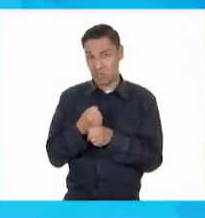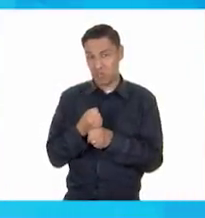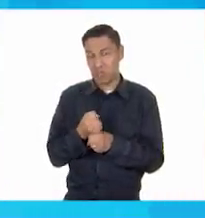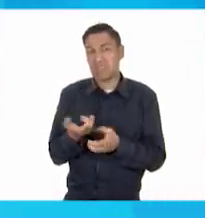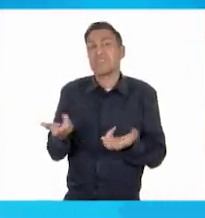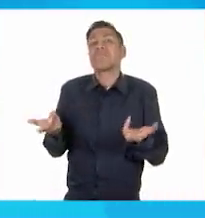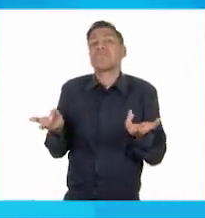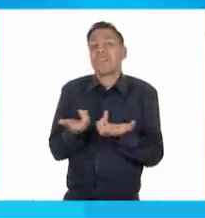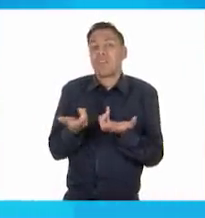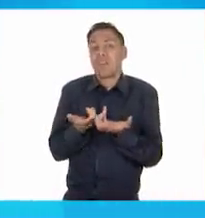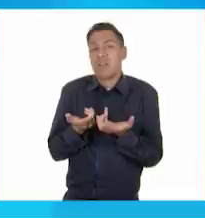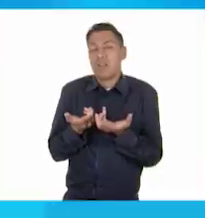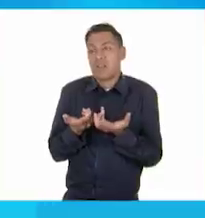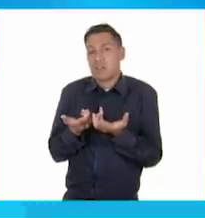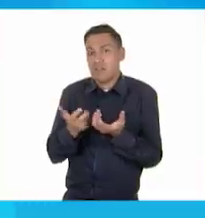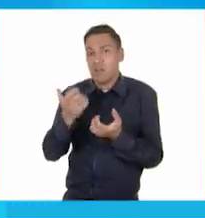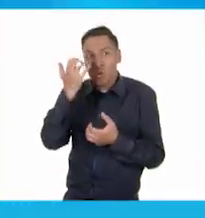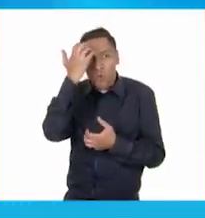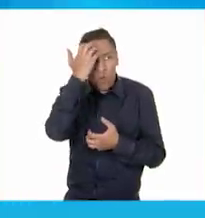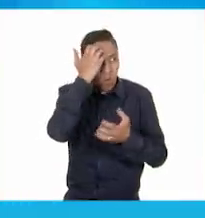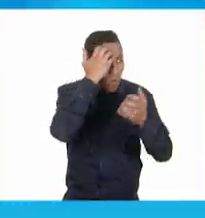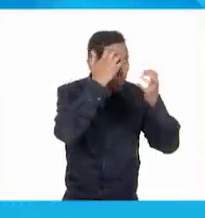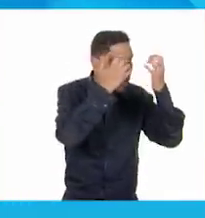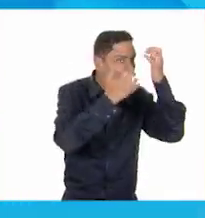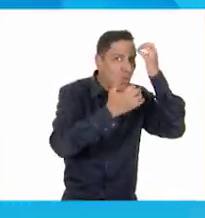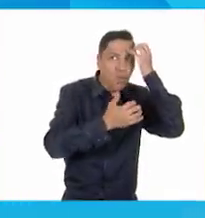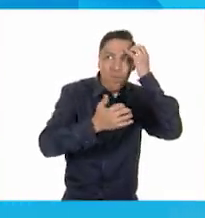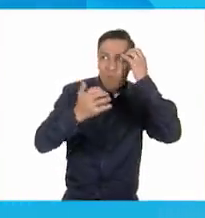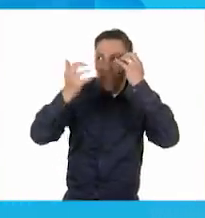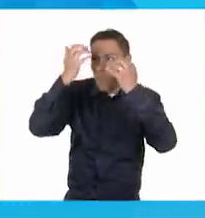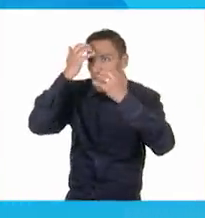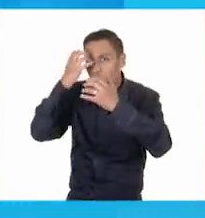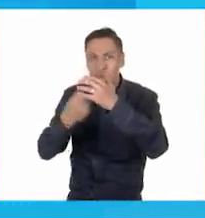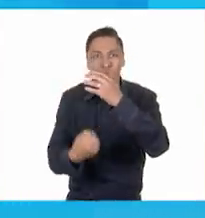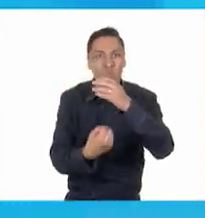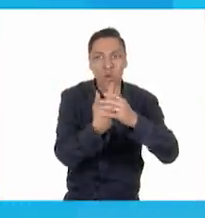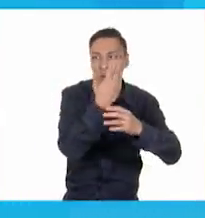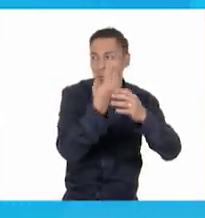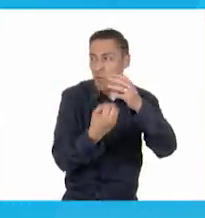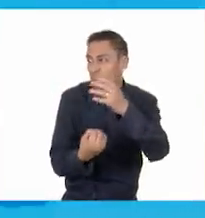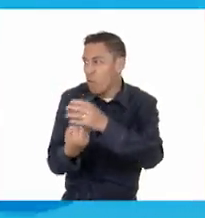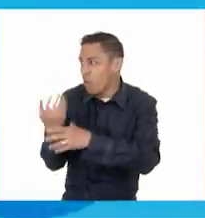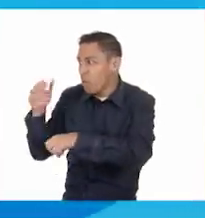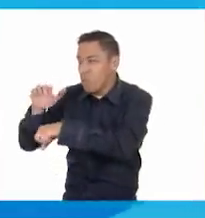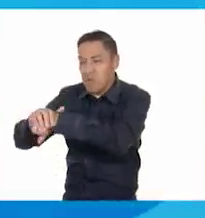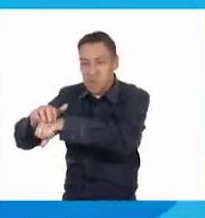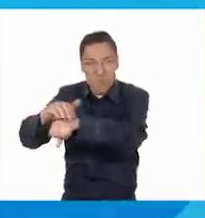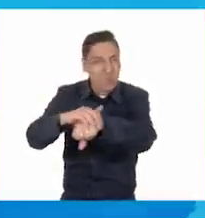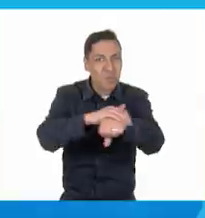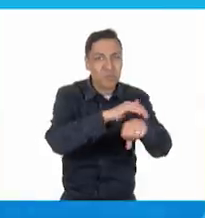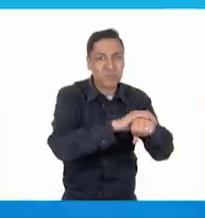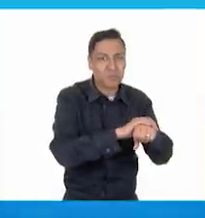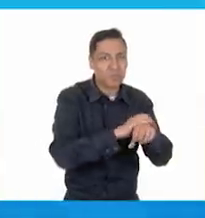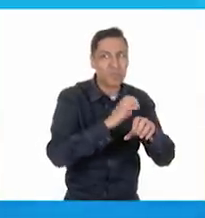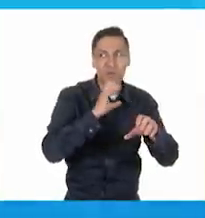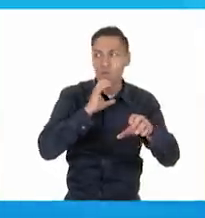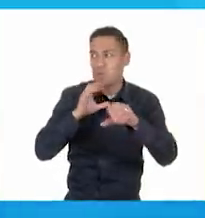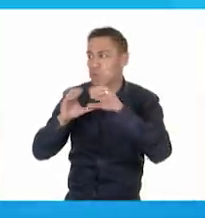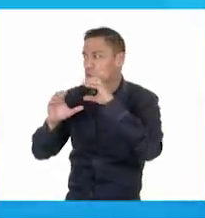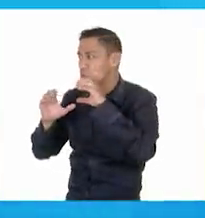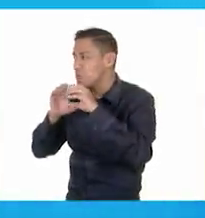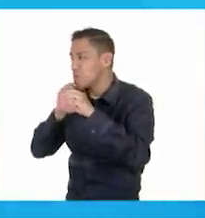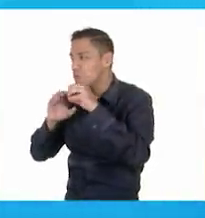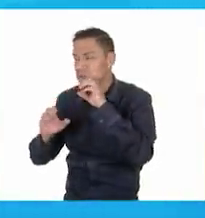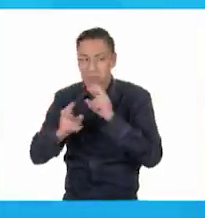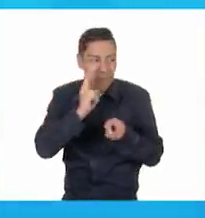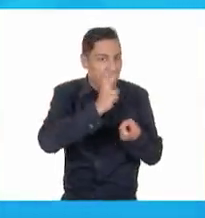Empiezan a conocer a más niñas, a más niños. Vamos haciendo amigas y amigos, ¿verdad? Claro, empiezan a convivir y a comunicarse con